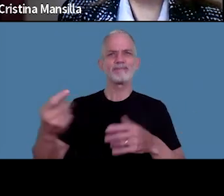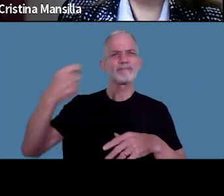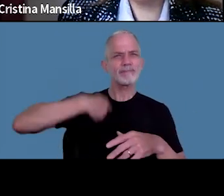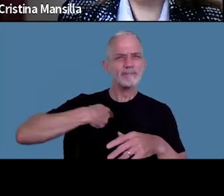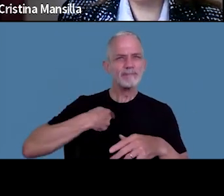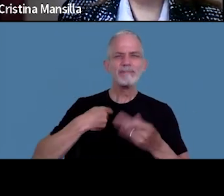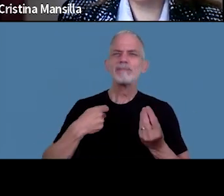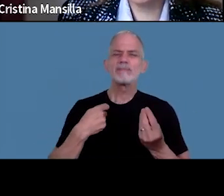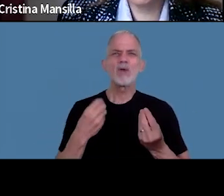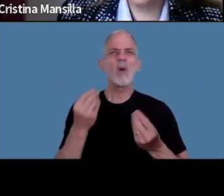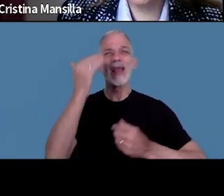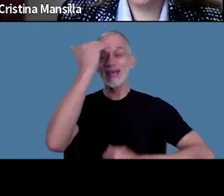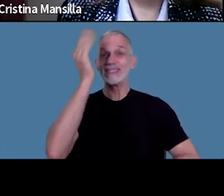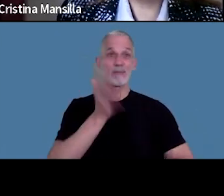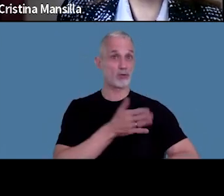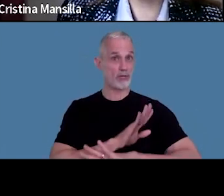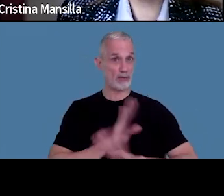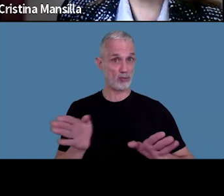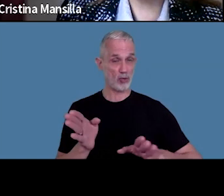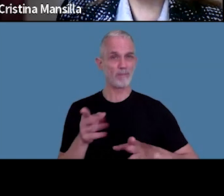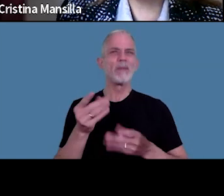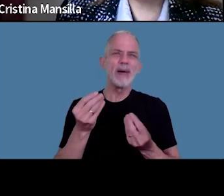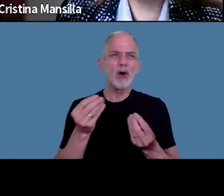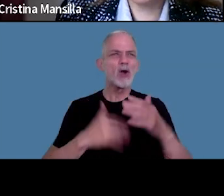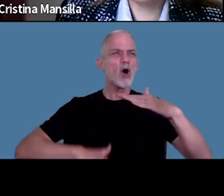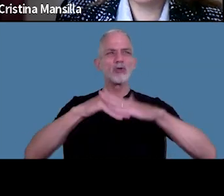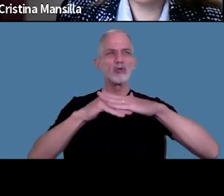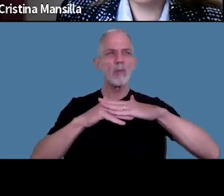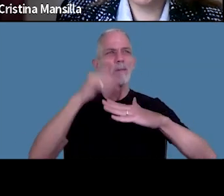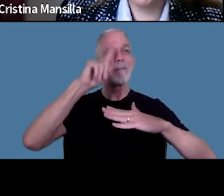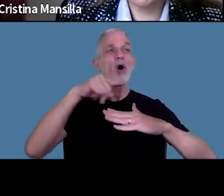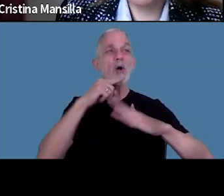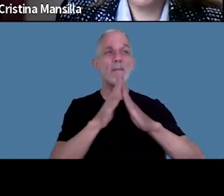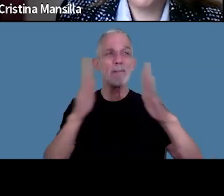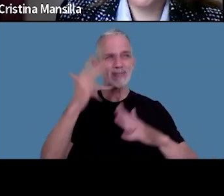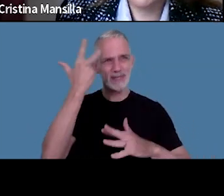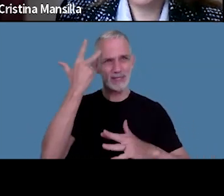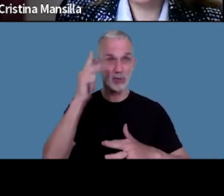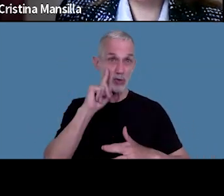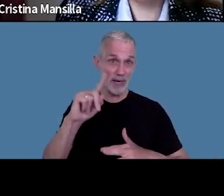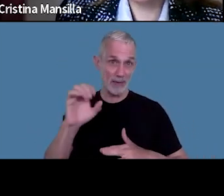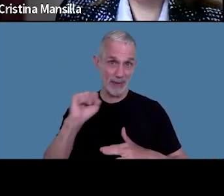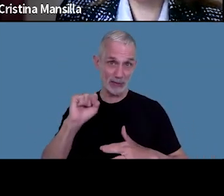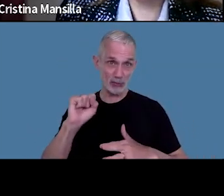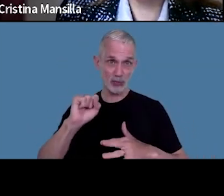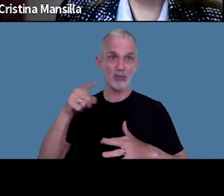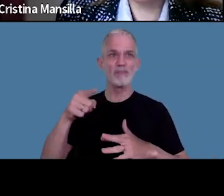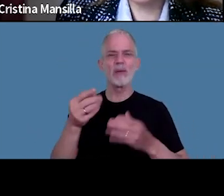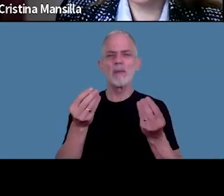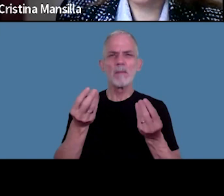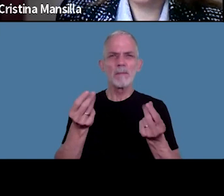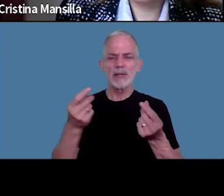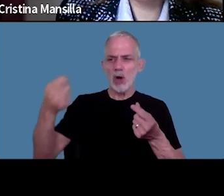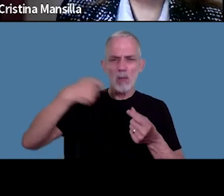se fijó en un 15% pero con un tope mensual de 18.000 pesos. Este monto de